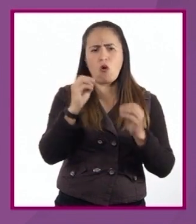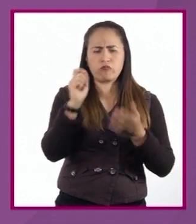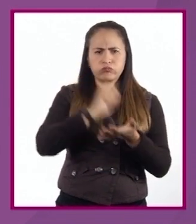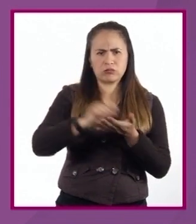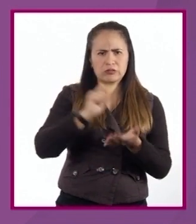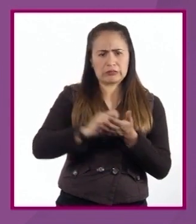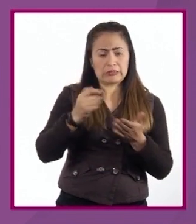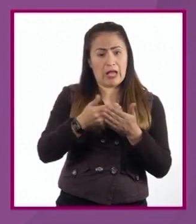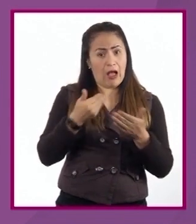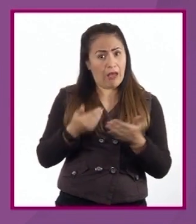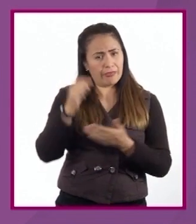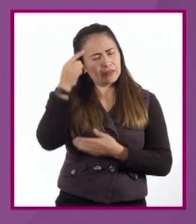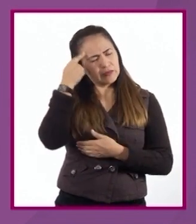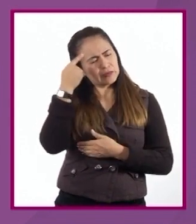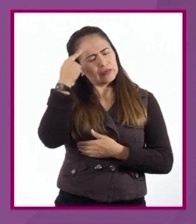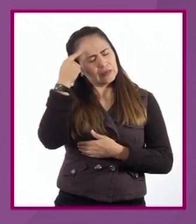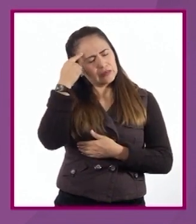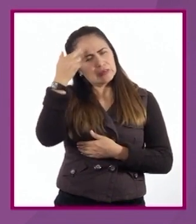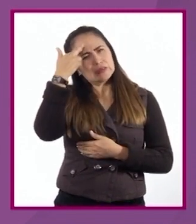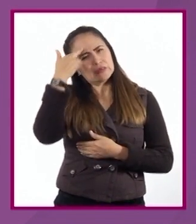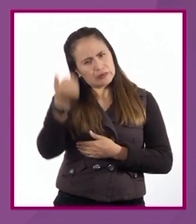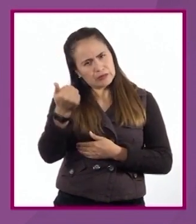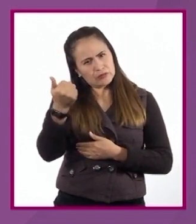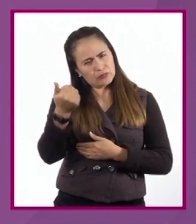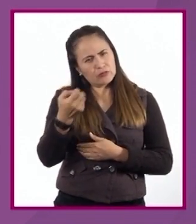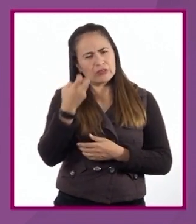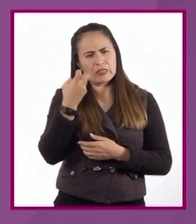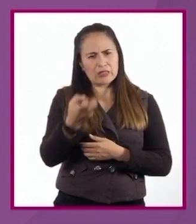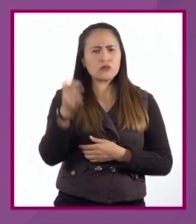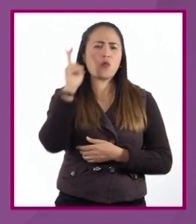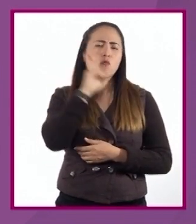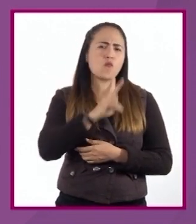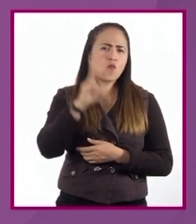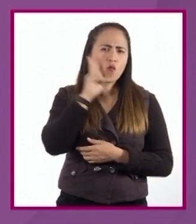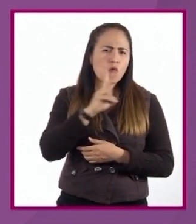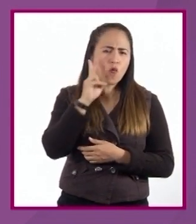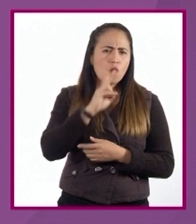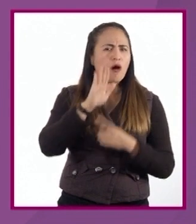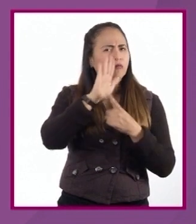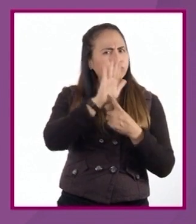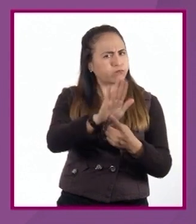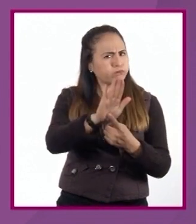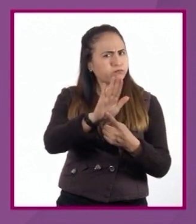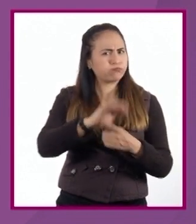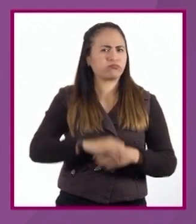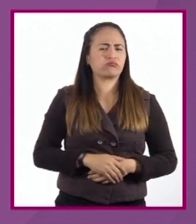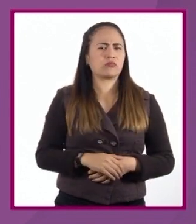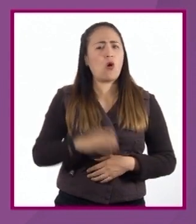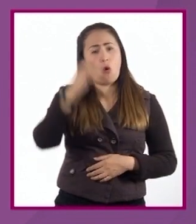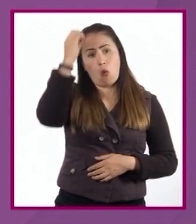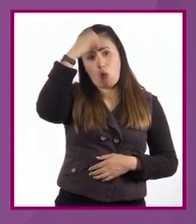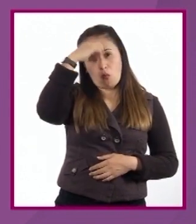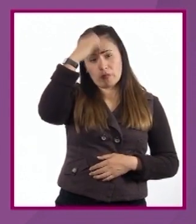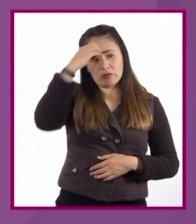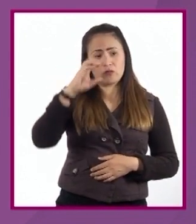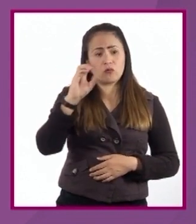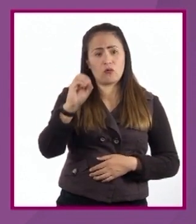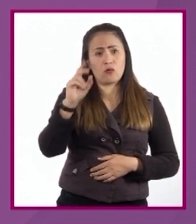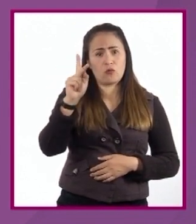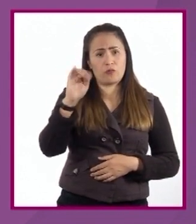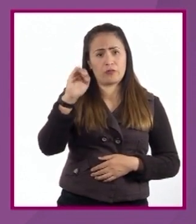razonamiento, mediante el cual se intenta probar o justificar algo. Una opinión es una idea,